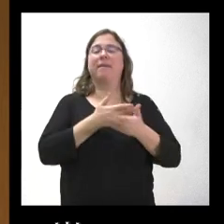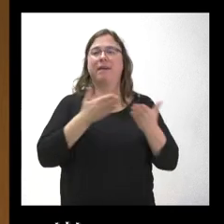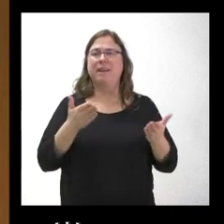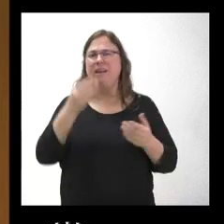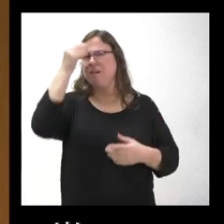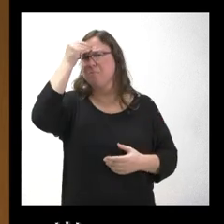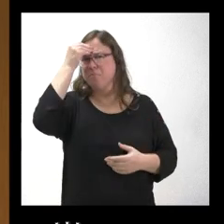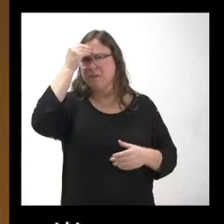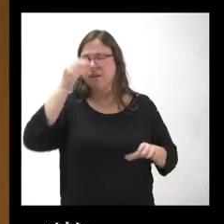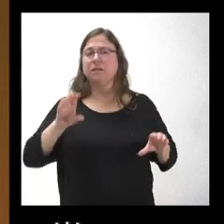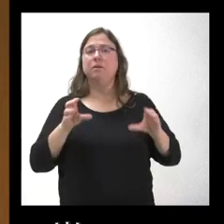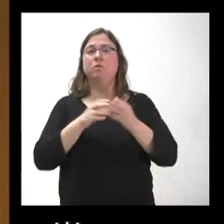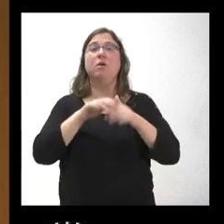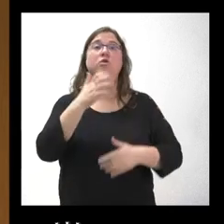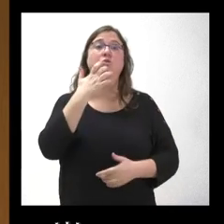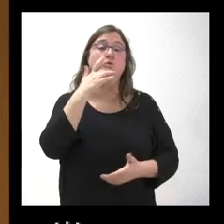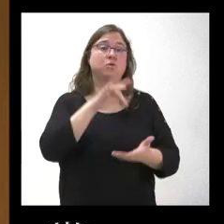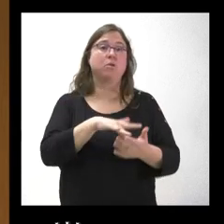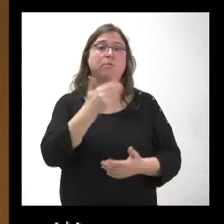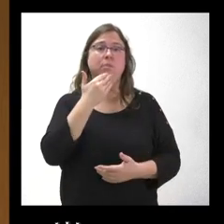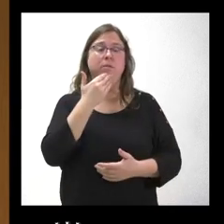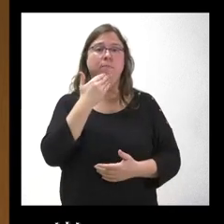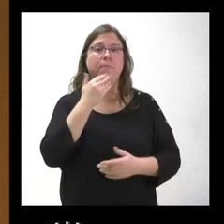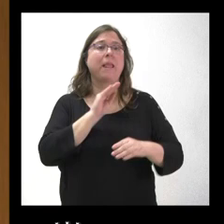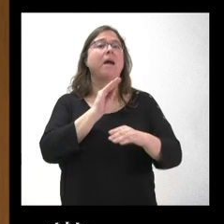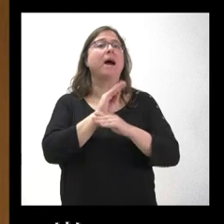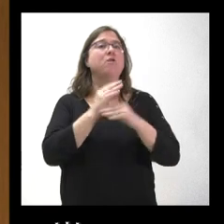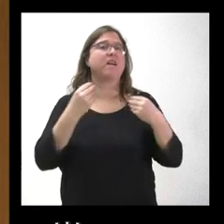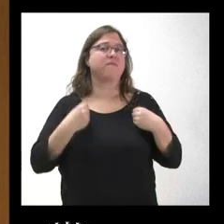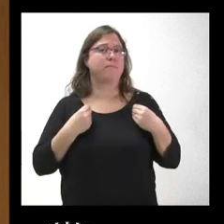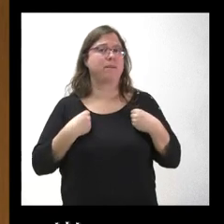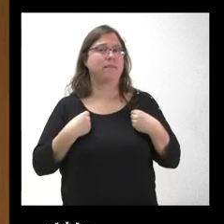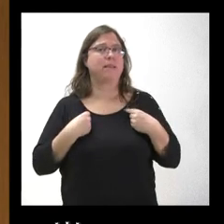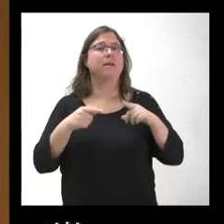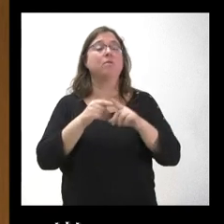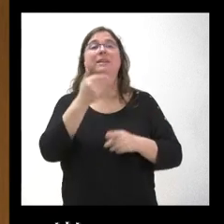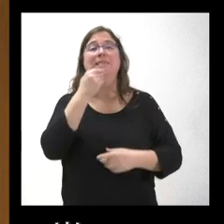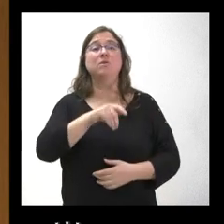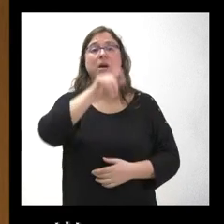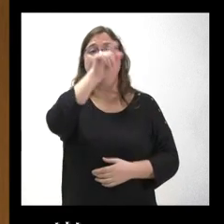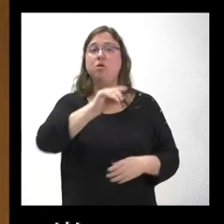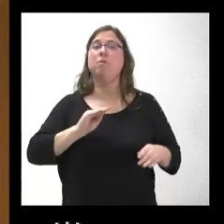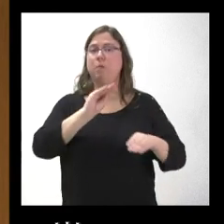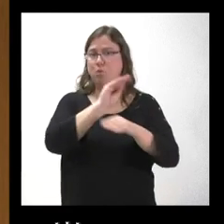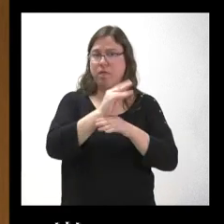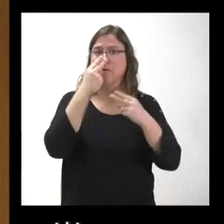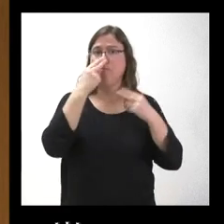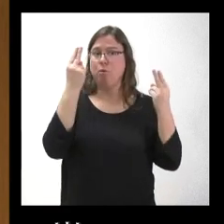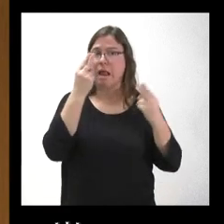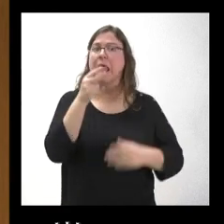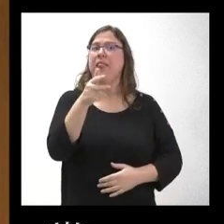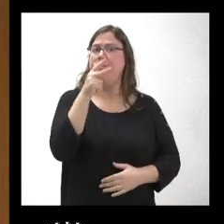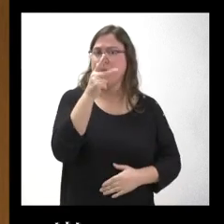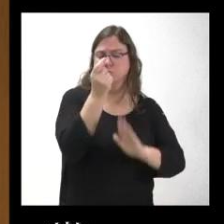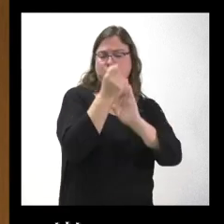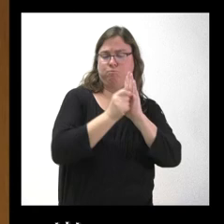plantea la Junta que, como ha hecho, por ejemplo, en las ayudas de vivienda, digamos que alguien que solicita una ayuda pública y tiene derecho a